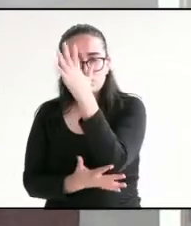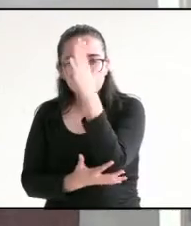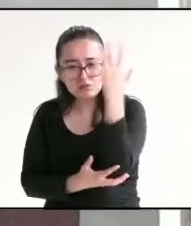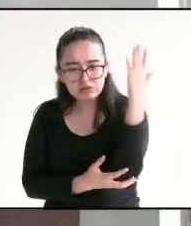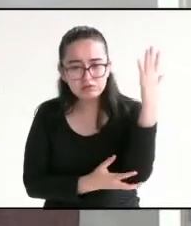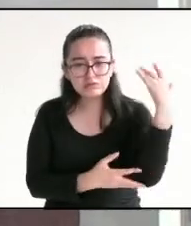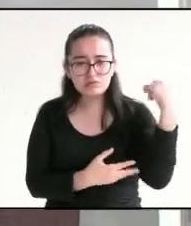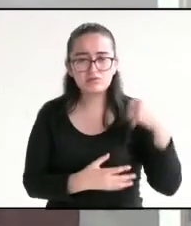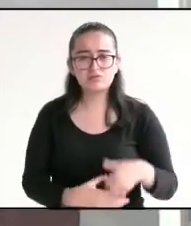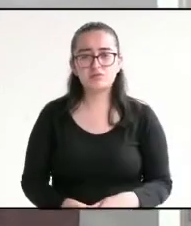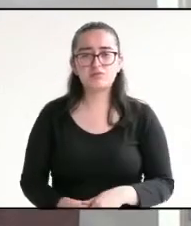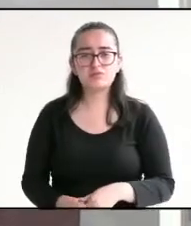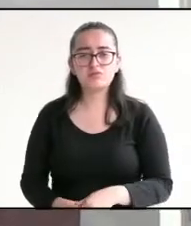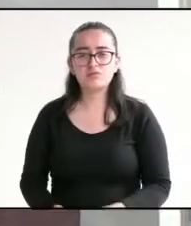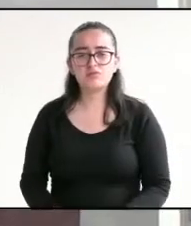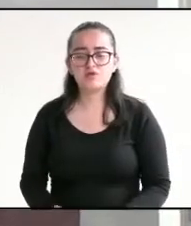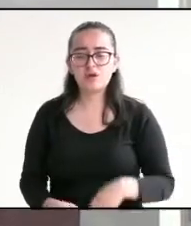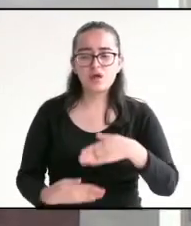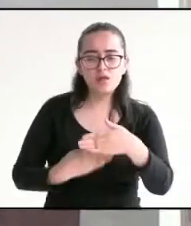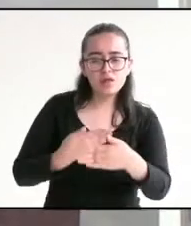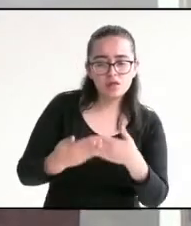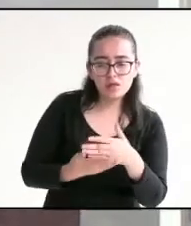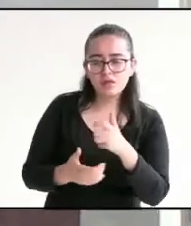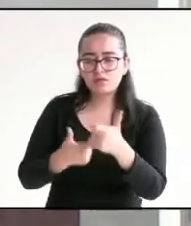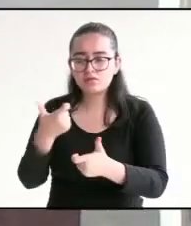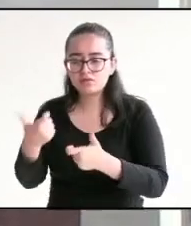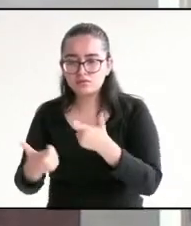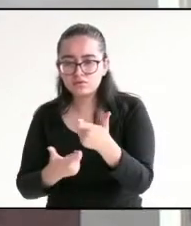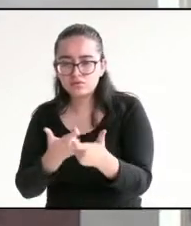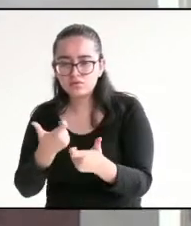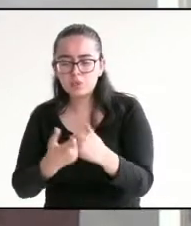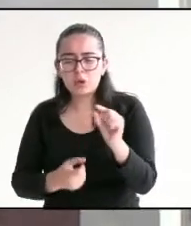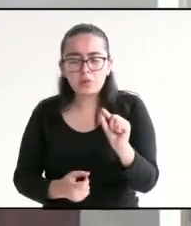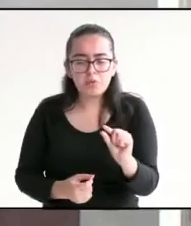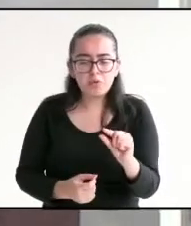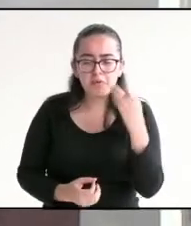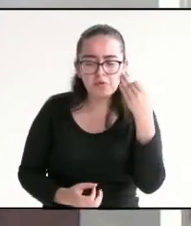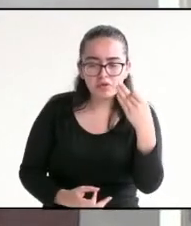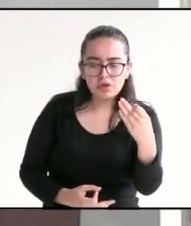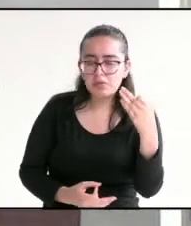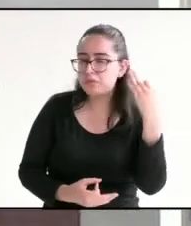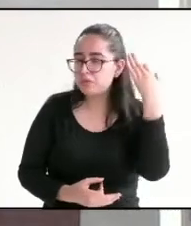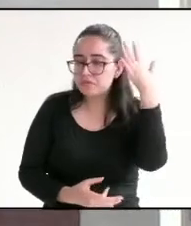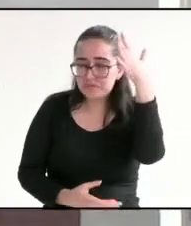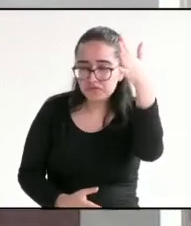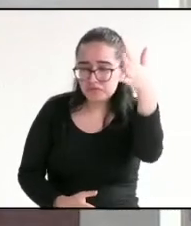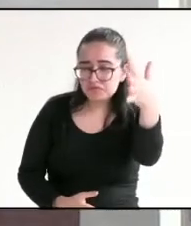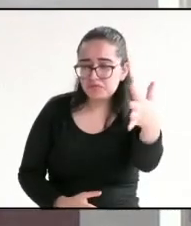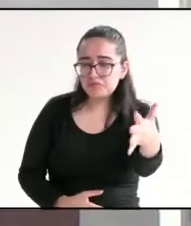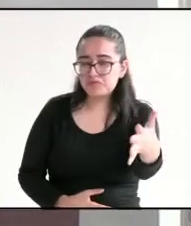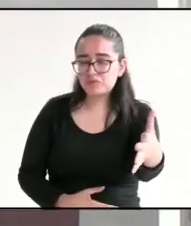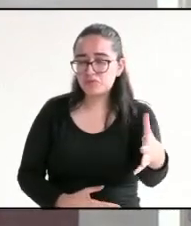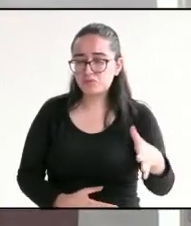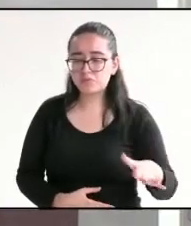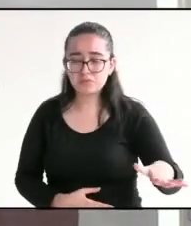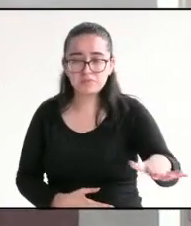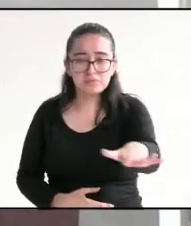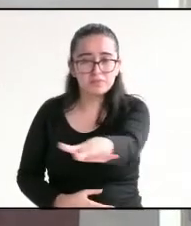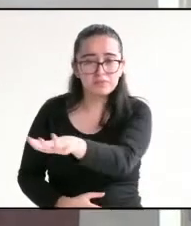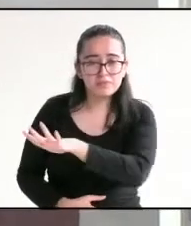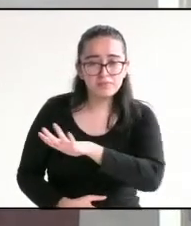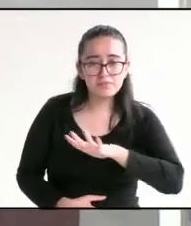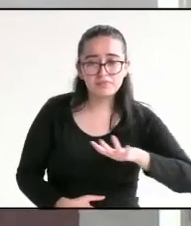naturales y al desarrollo económico a mediano y largo plazo. Por ello, reforestaremos todo el territorio que comprende nuestro municipio,